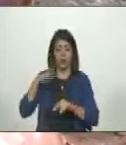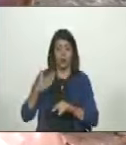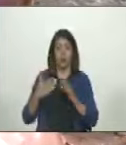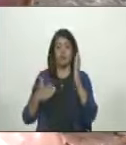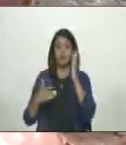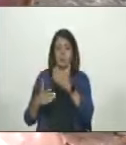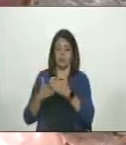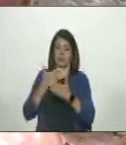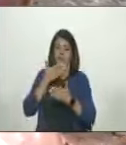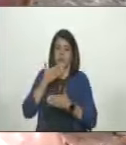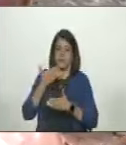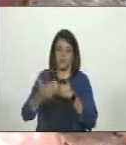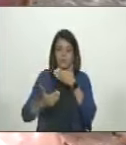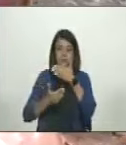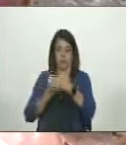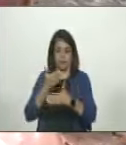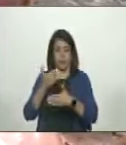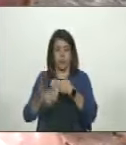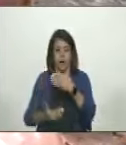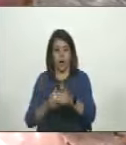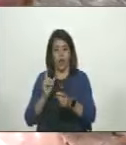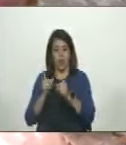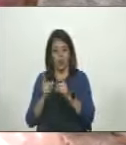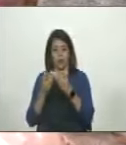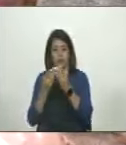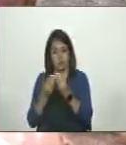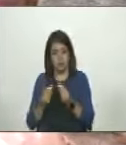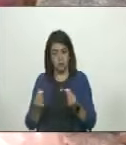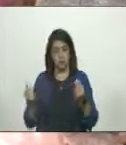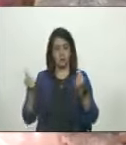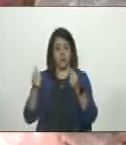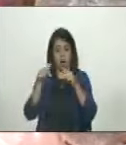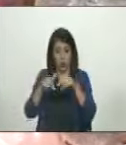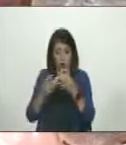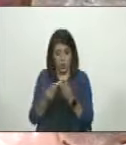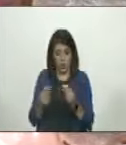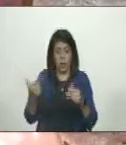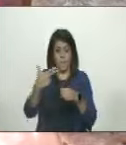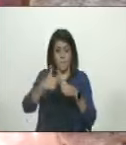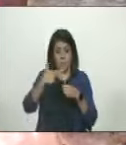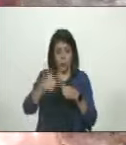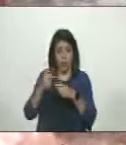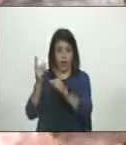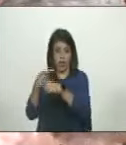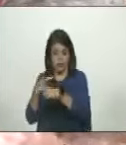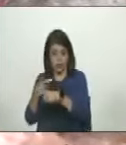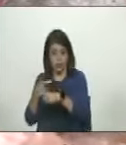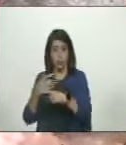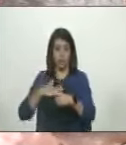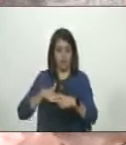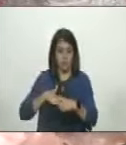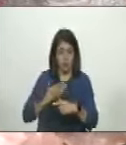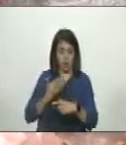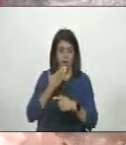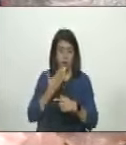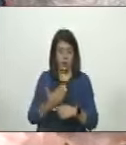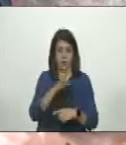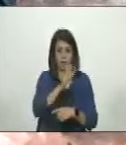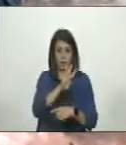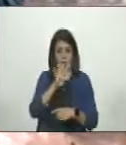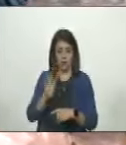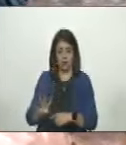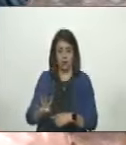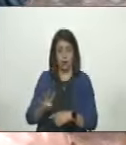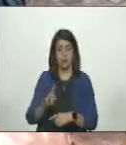las sanciones se flexibilizan y cuando las sanciones de alguna manera se relajan, como están relajadas en materia petrolera y de gas, con la licencia 44